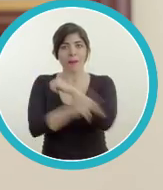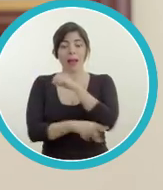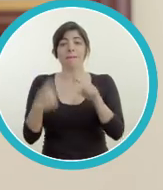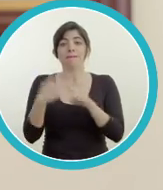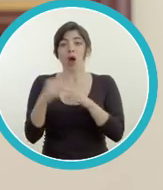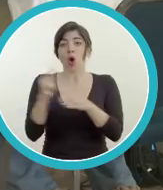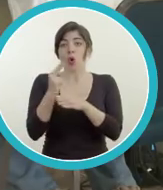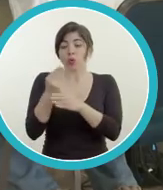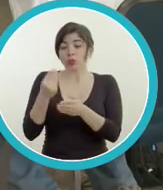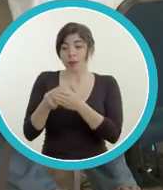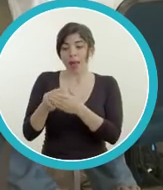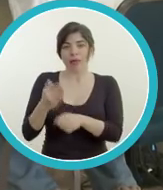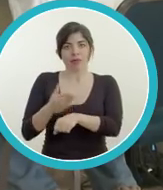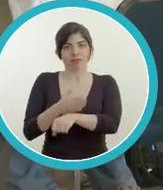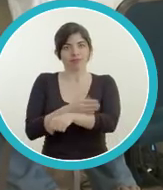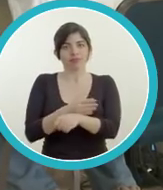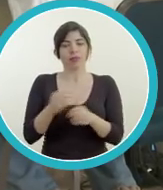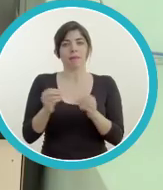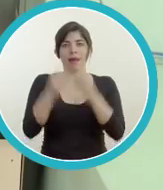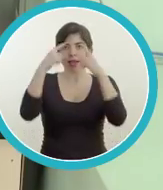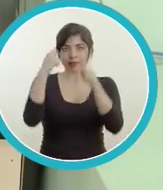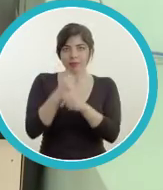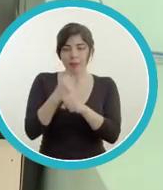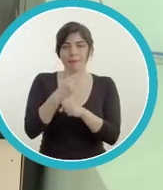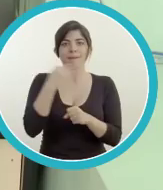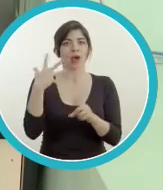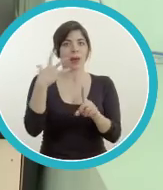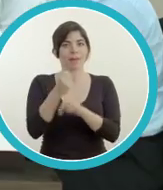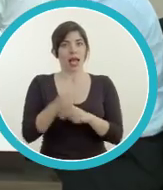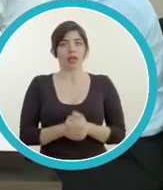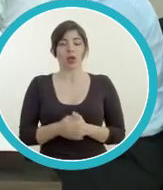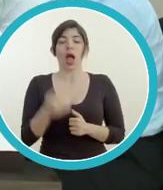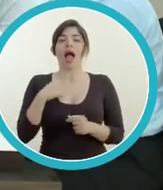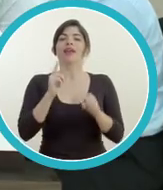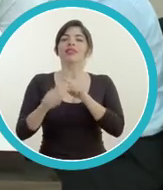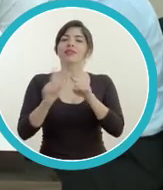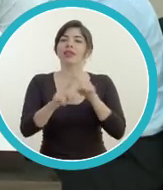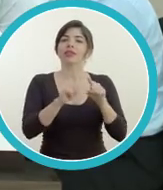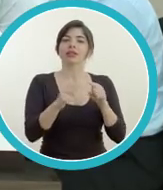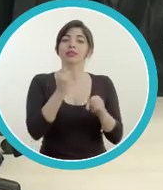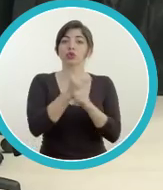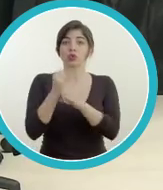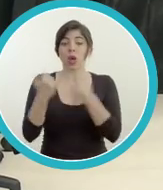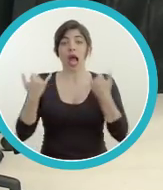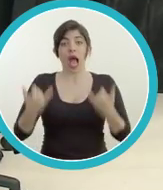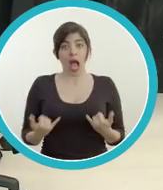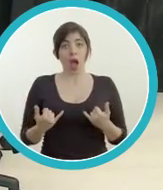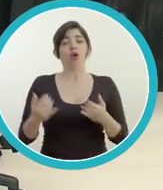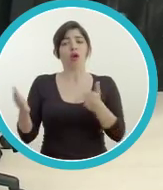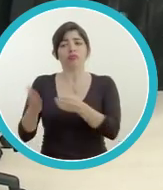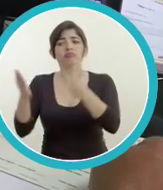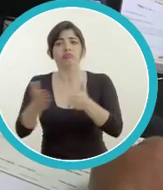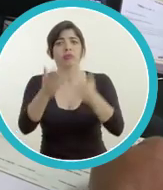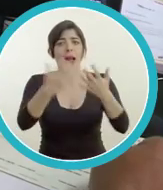cobertura territorial y gestionará el uso de los recursos públicos con mayor agilidad, eficiencia e impacto. Hoy